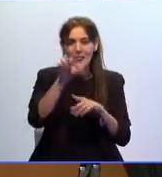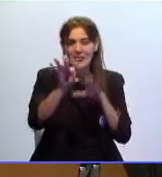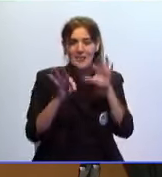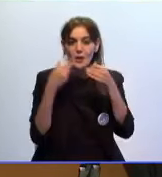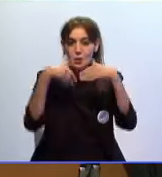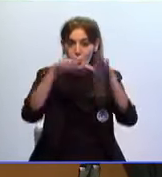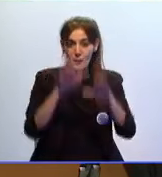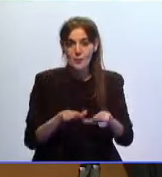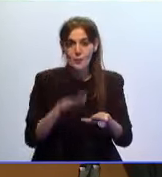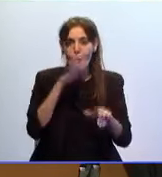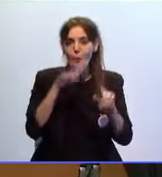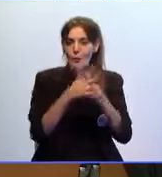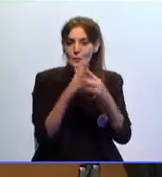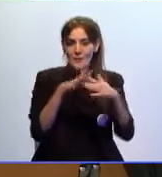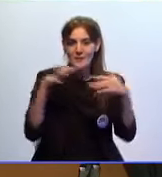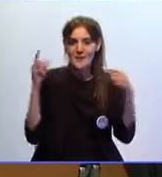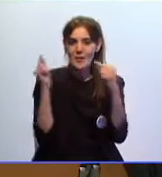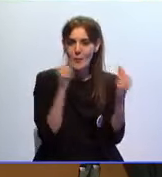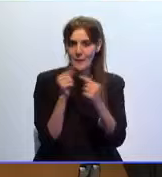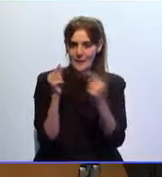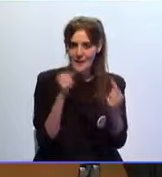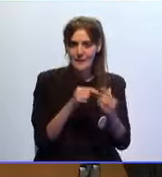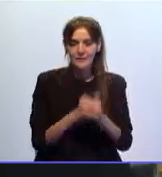suspensión de la sesión plenaria.